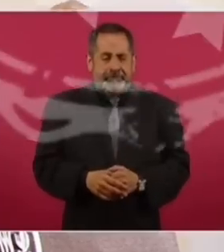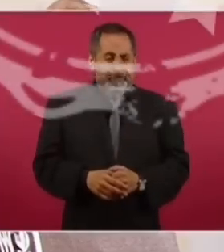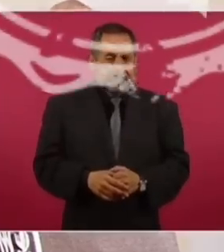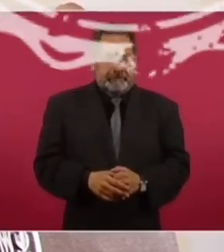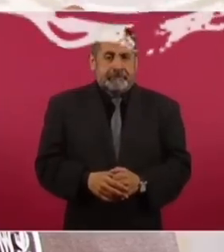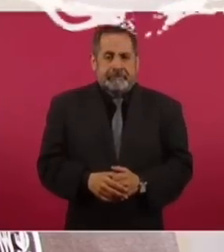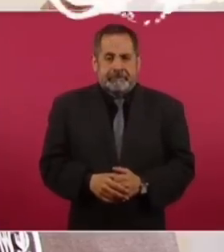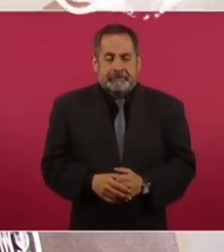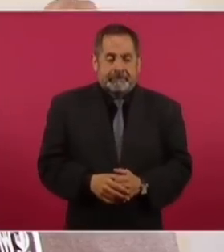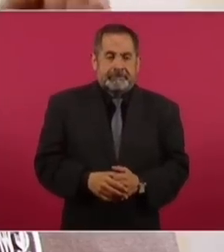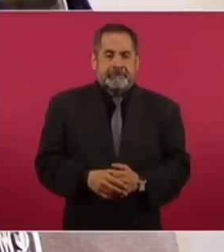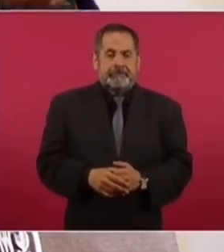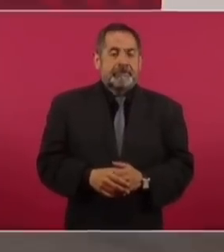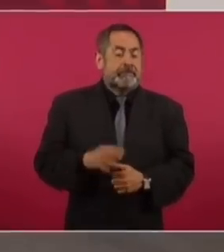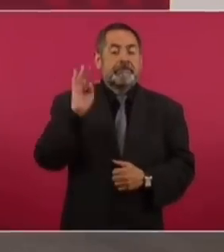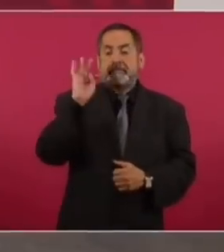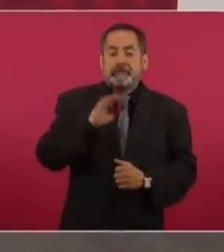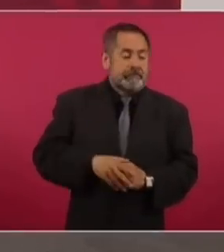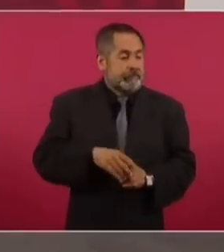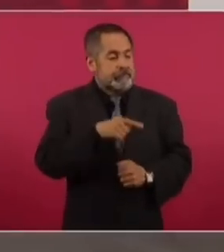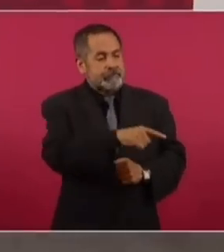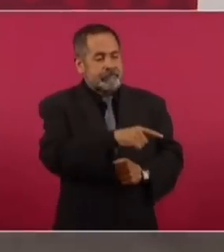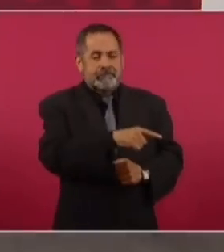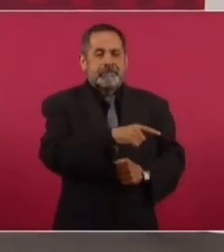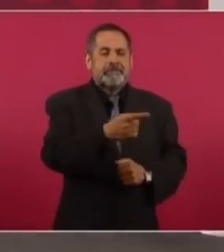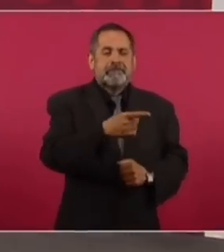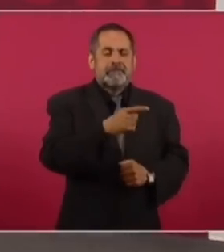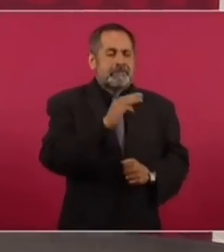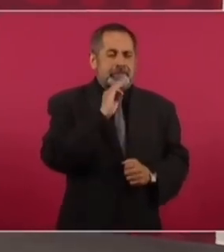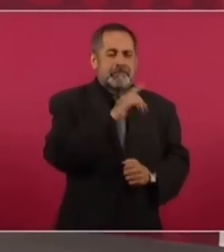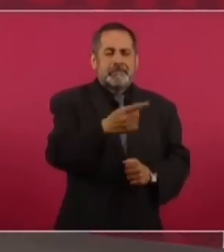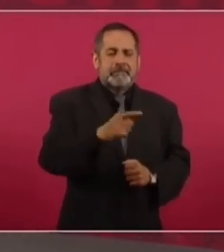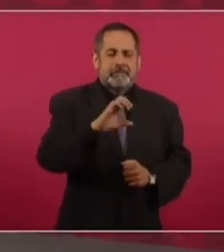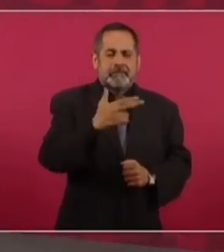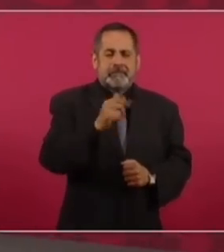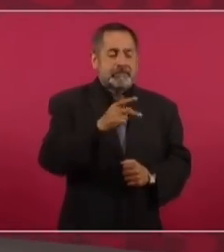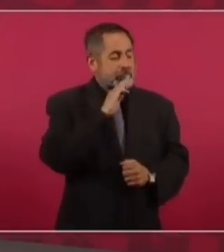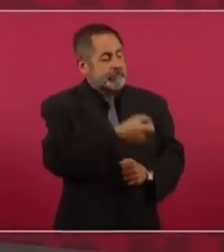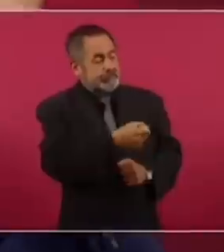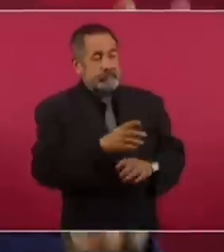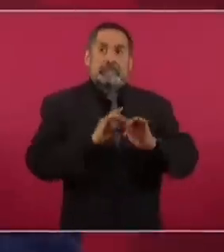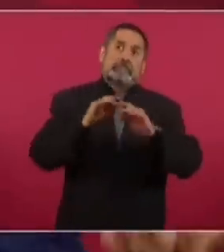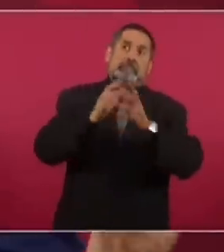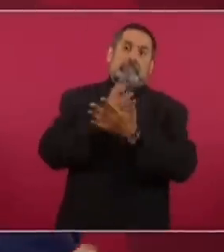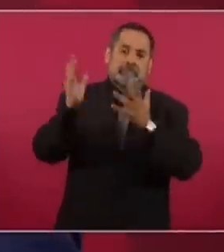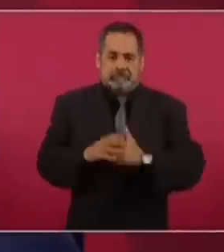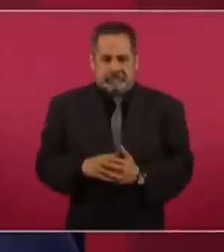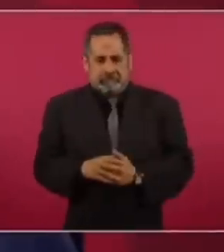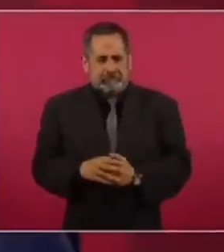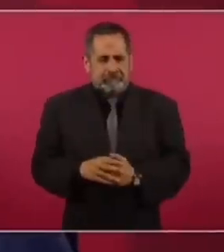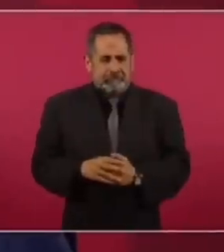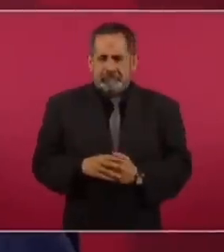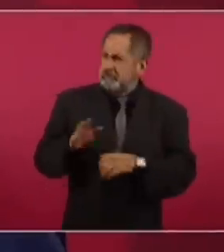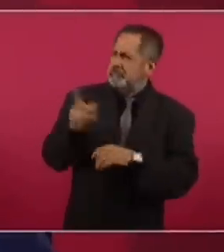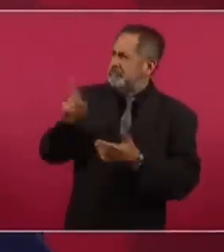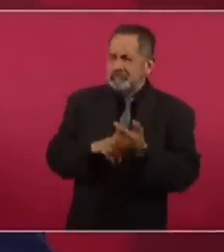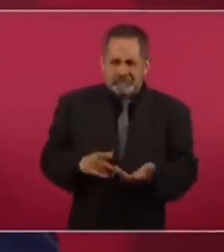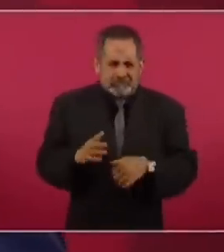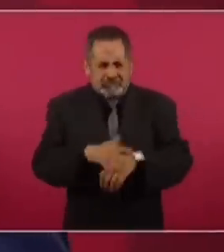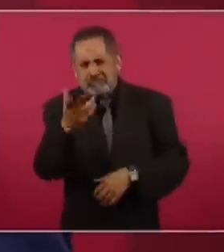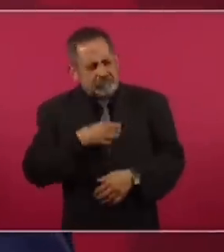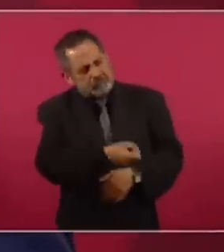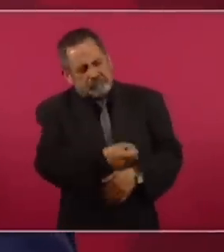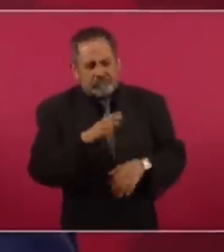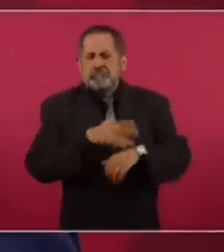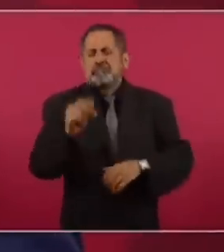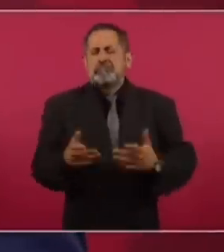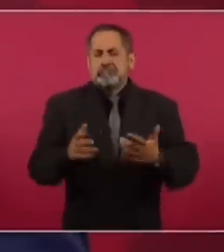Porque si saludo a la mamá de Guzmán Loera, ¿por qué la saluda? ¿Cómo no voy a saludar